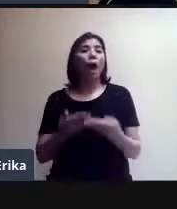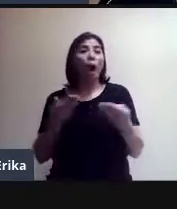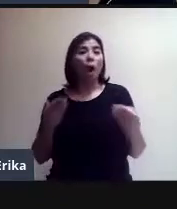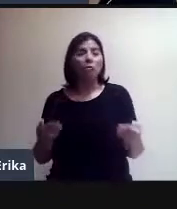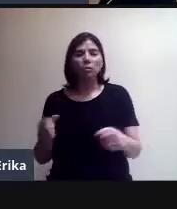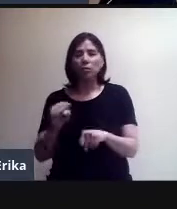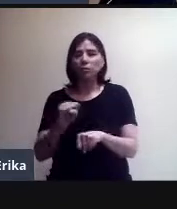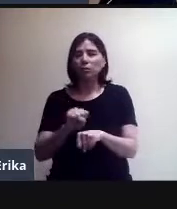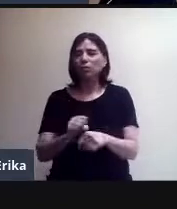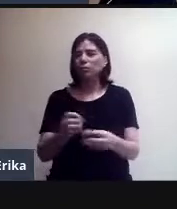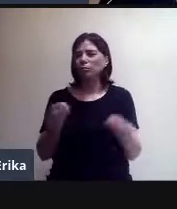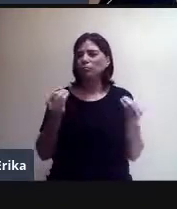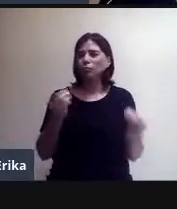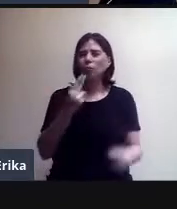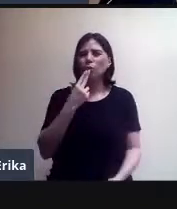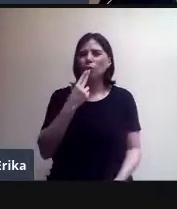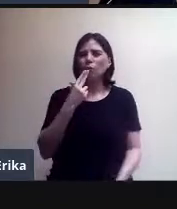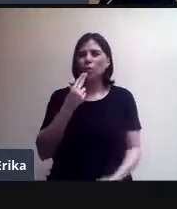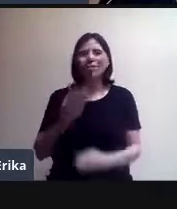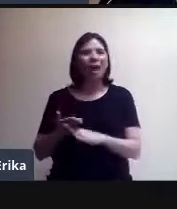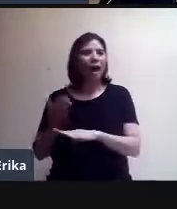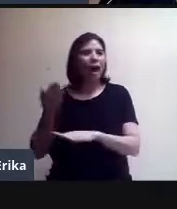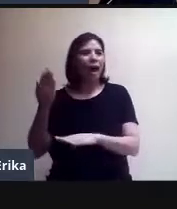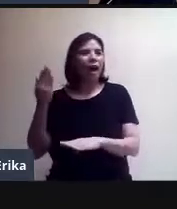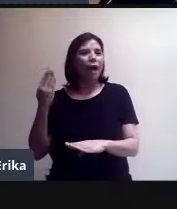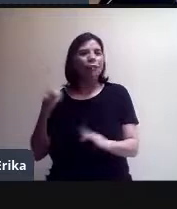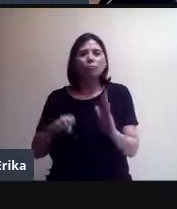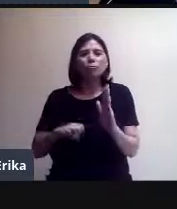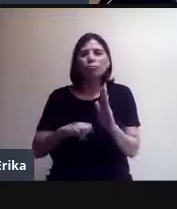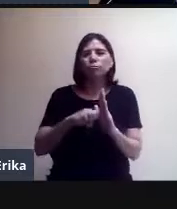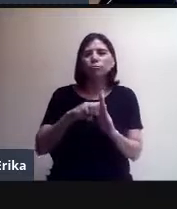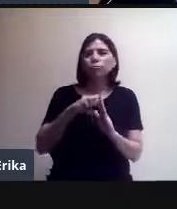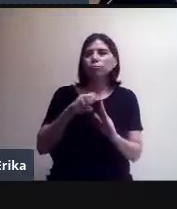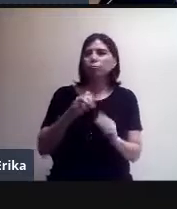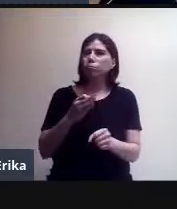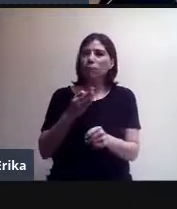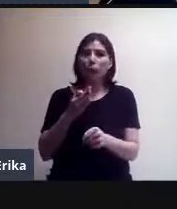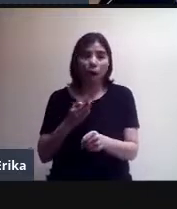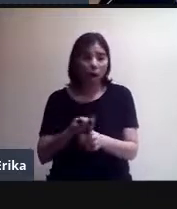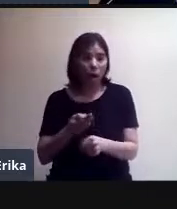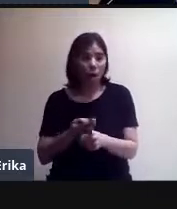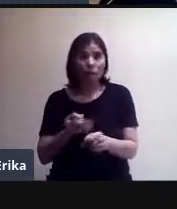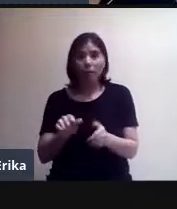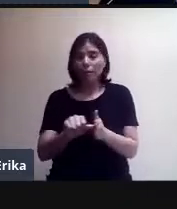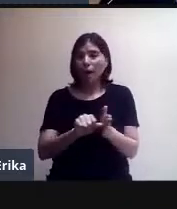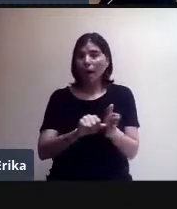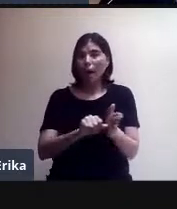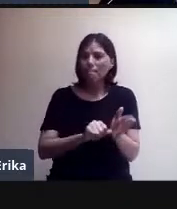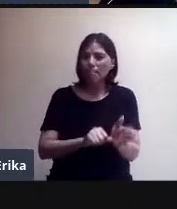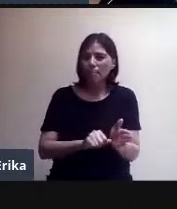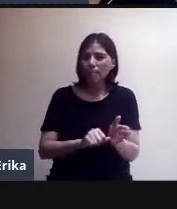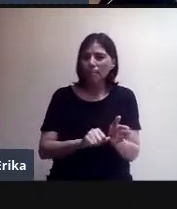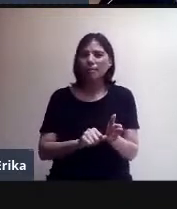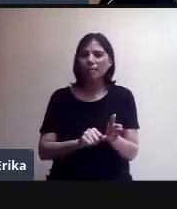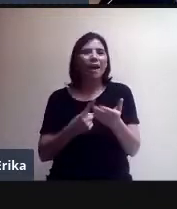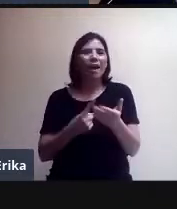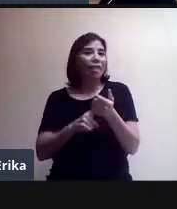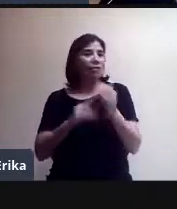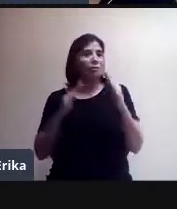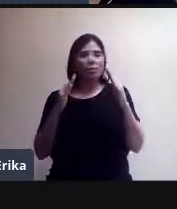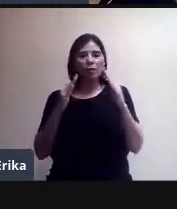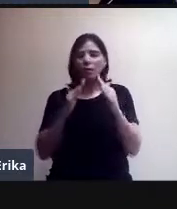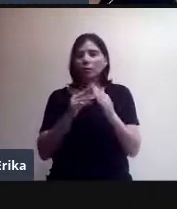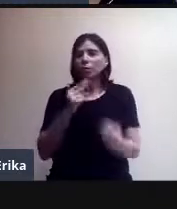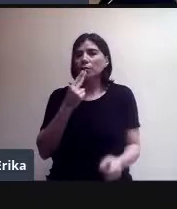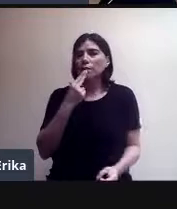impresionante. Ya venía creciendo, pero en estas últimas semanas y meses que hemos estado confinados es impresionante y se